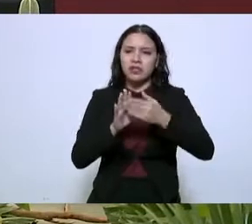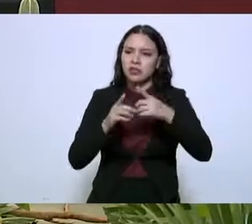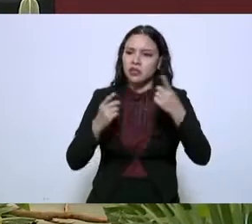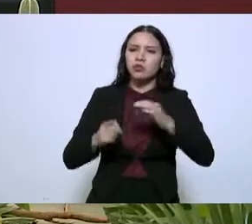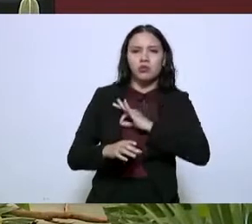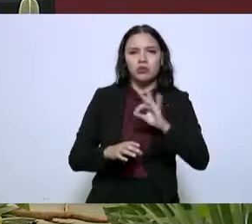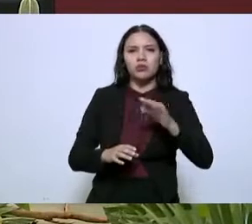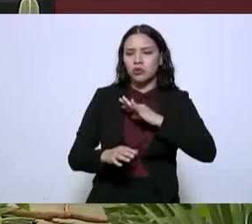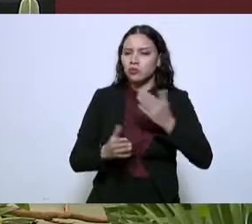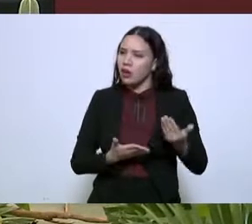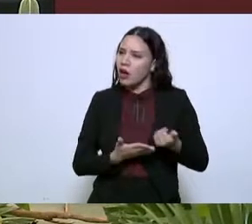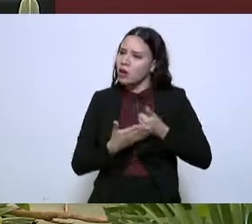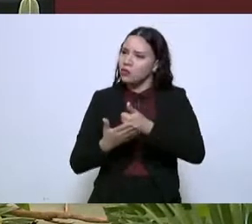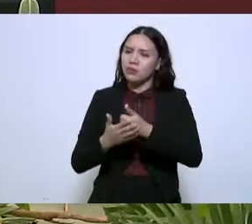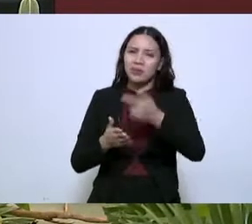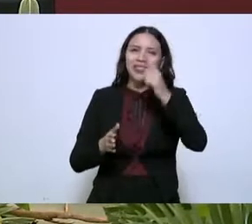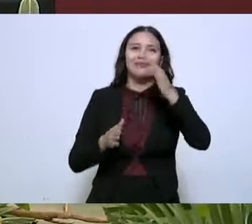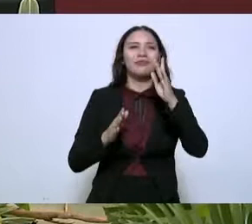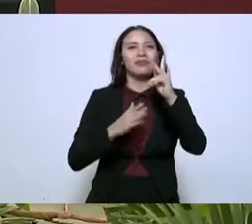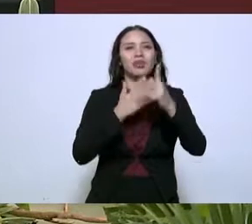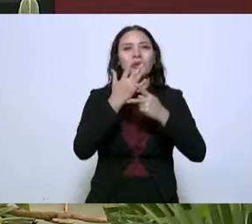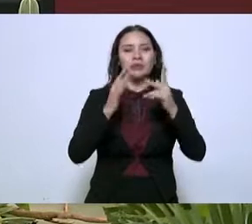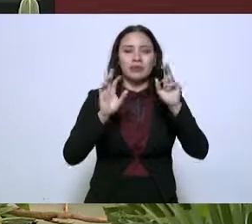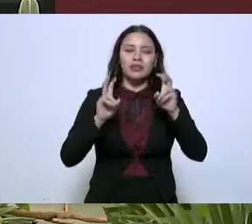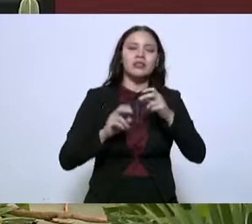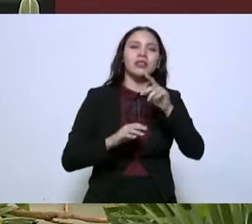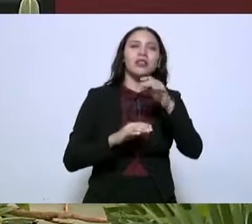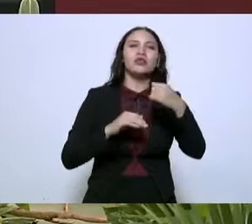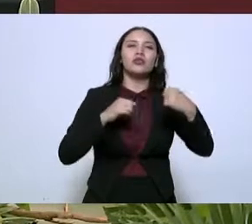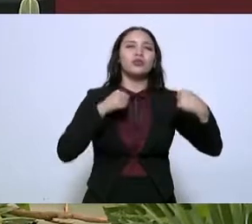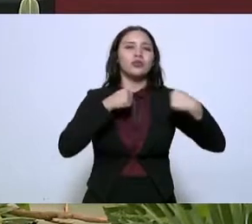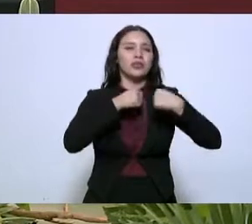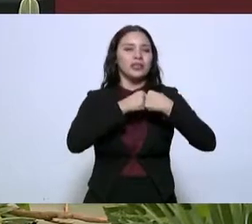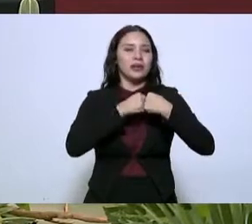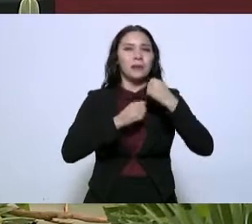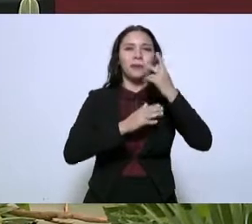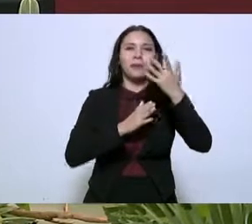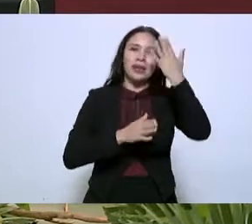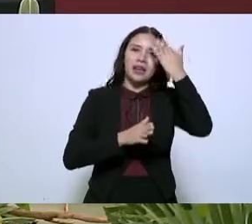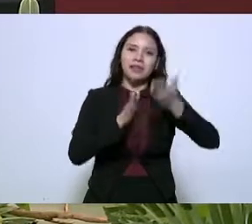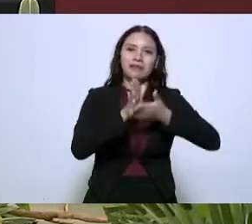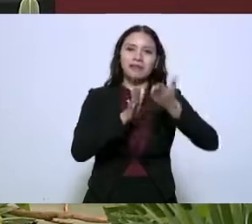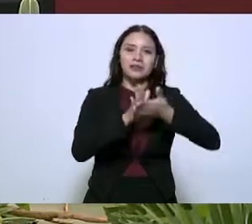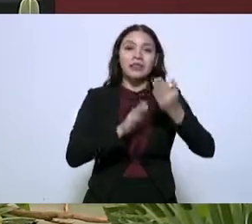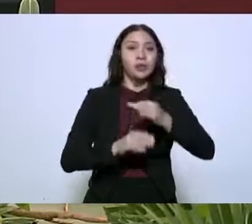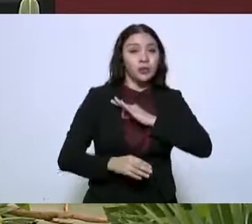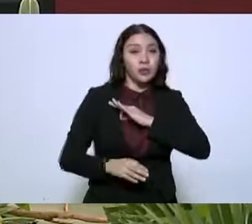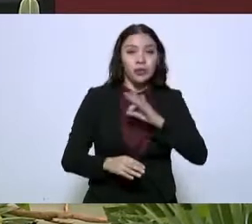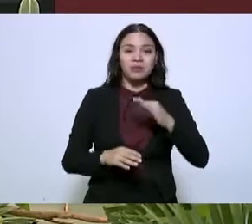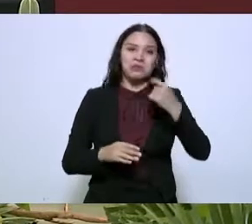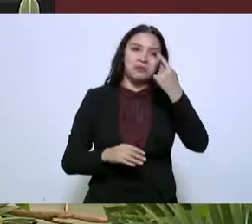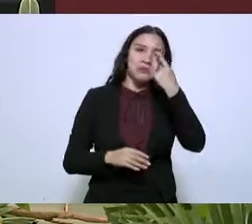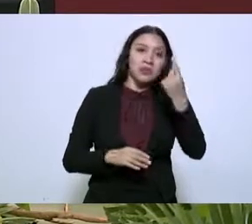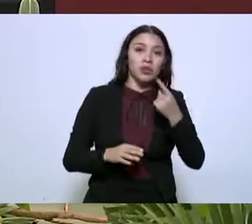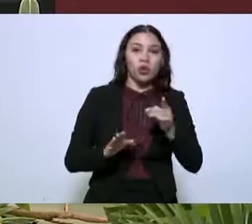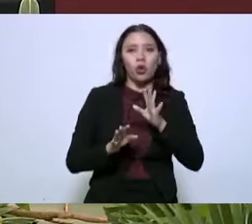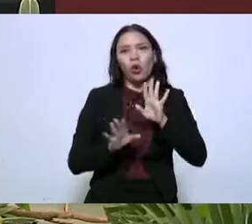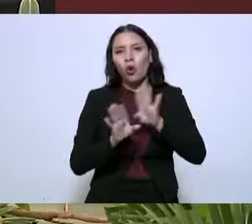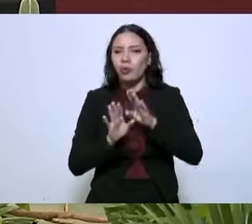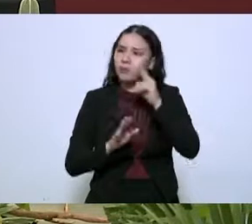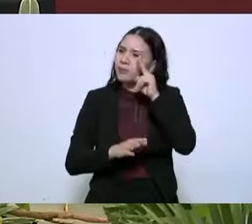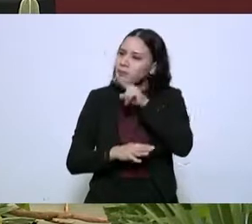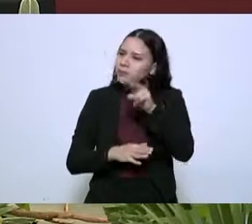programa de infraestructura fronteriza con los Estados Unidos, que puede incluir una serie de obras que veo que están